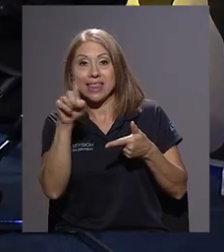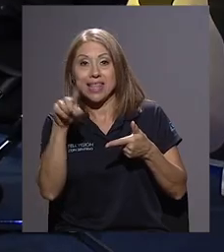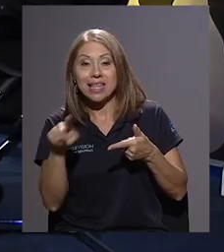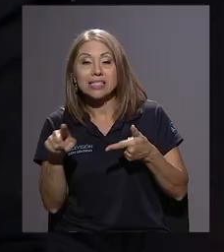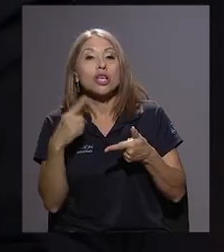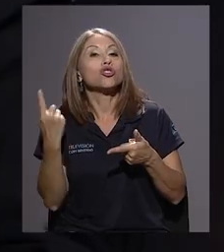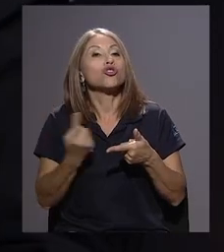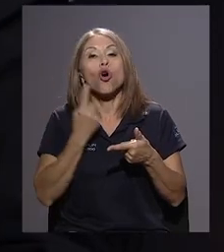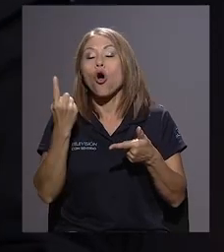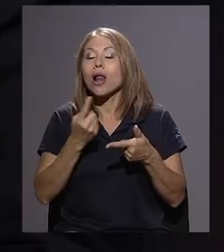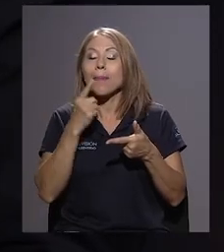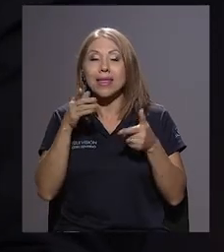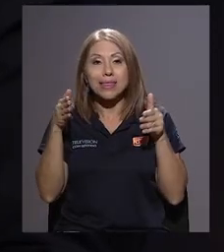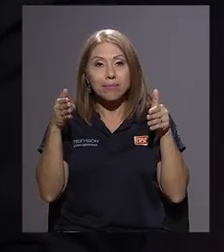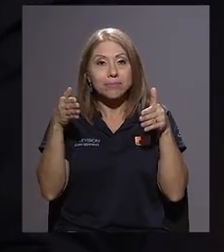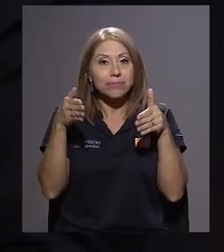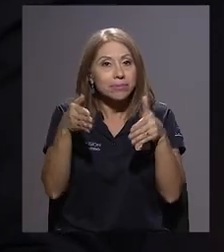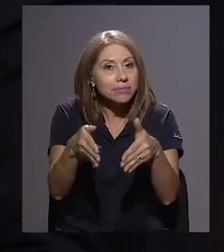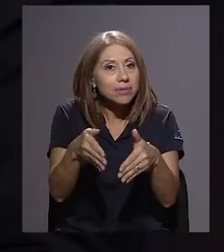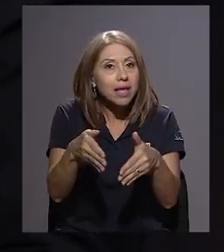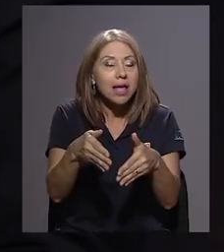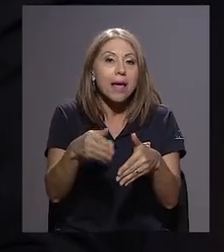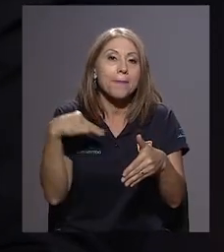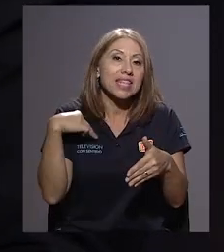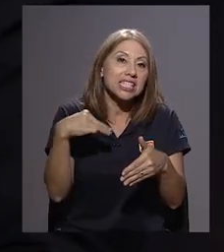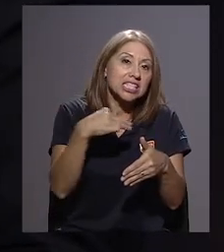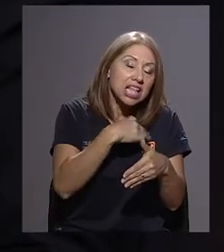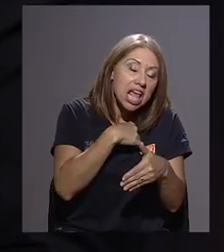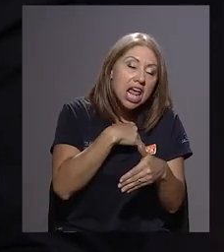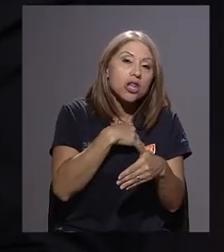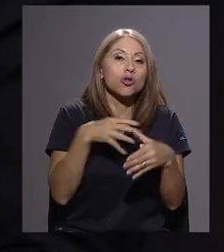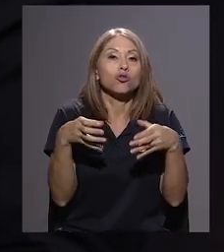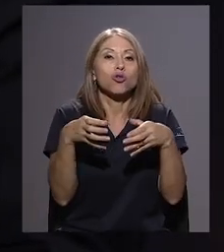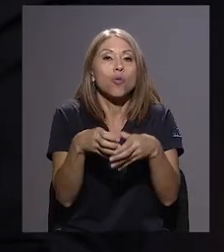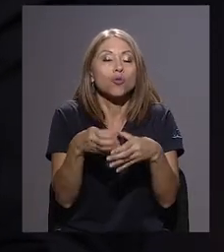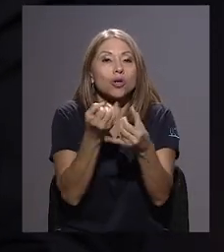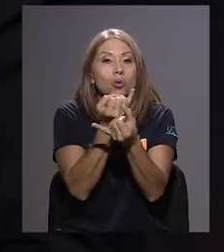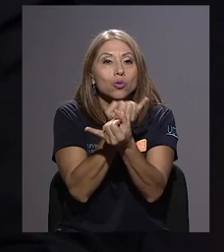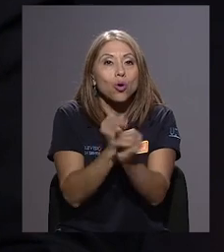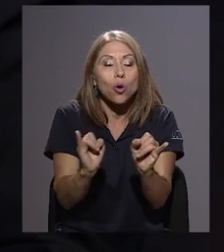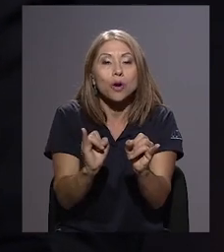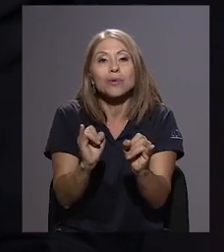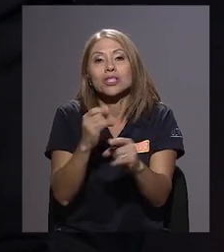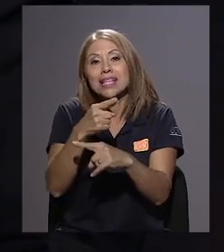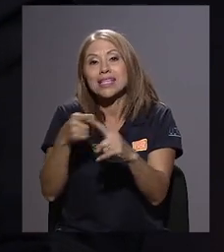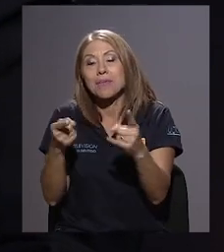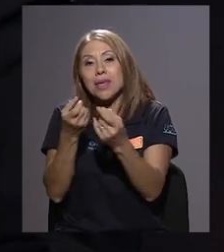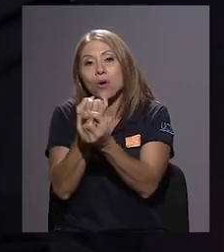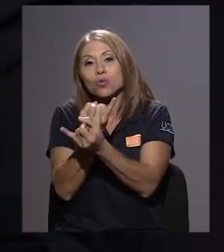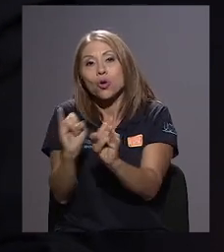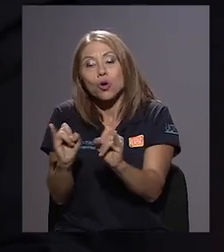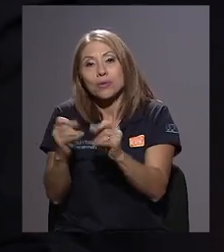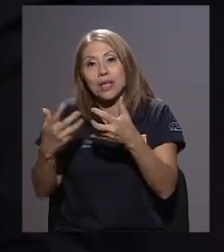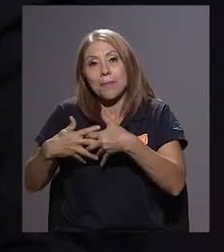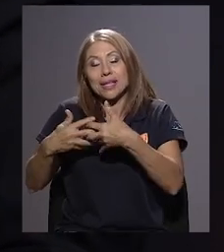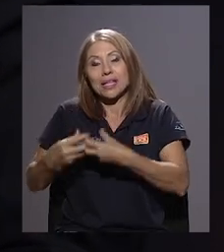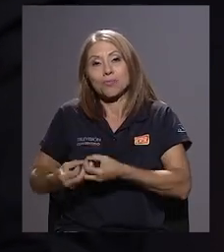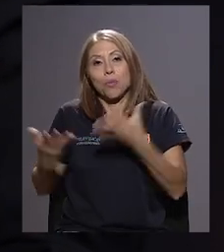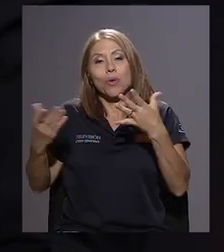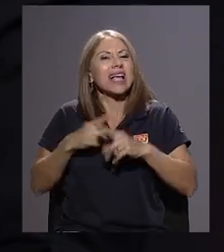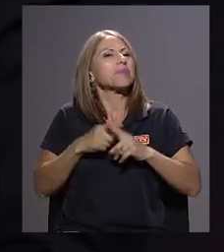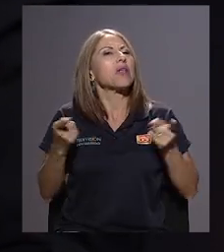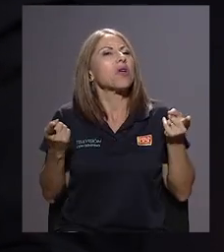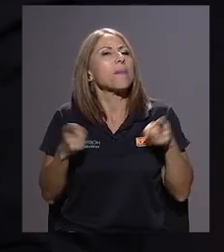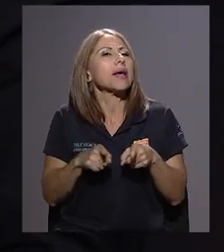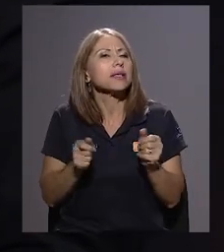ministerios, adscritos a los ministerios, instituciones autónomas, semi-autónomas, empresas públicas. ¿Qué pasa con el resto de poderes públicos?